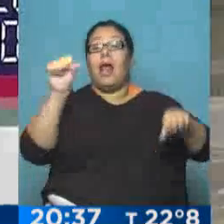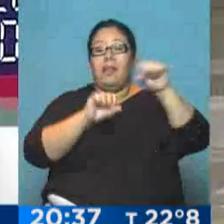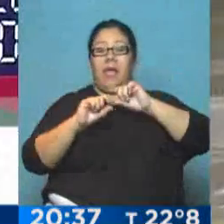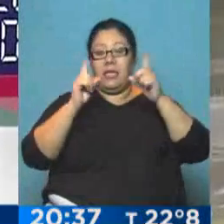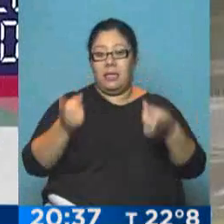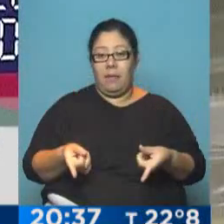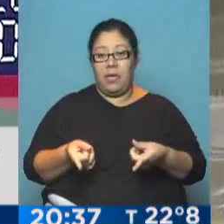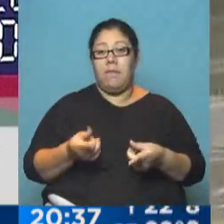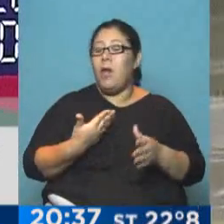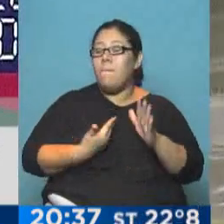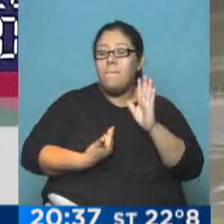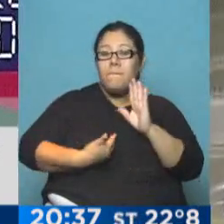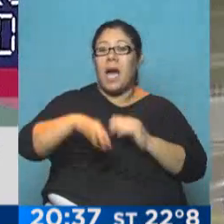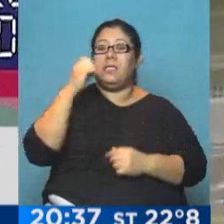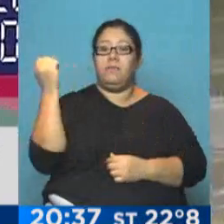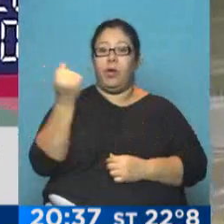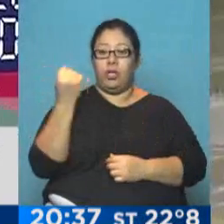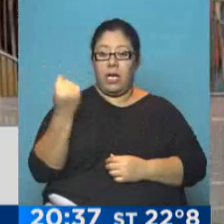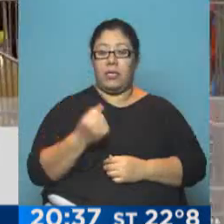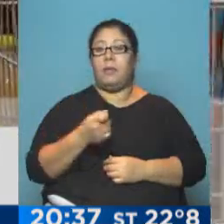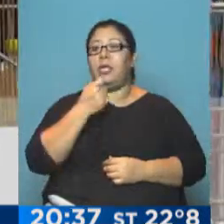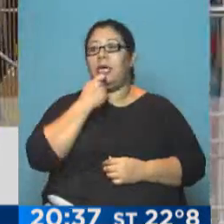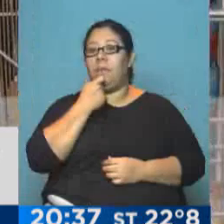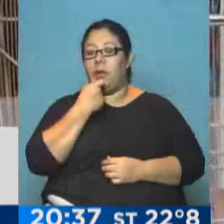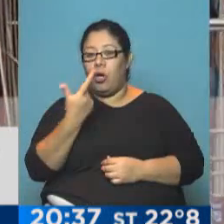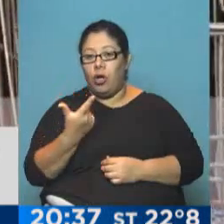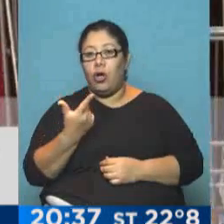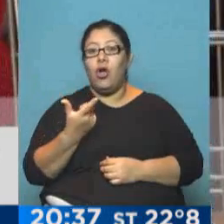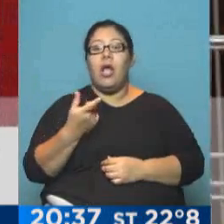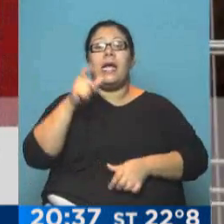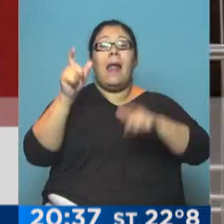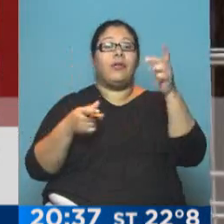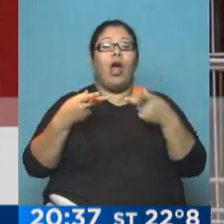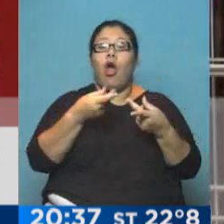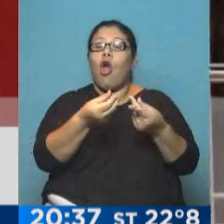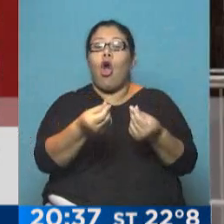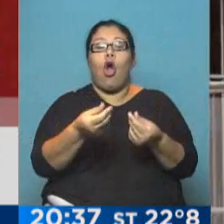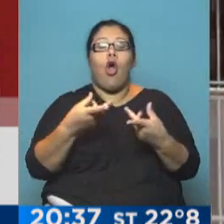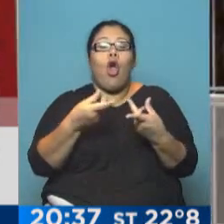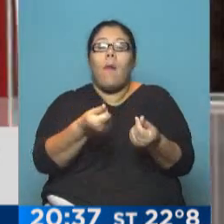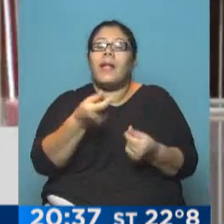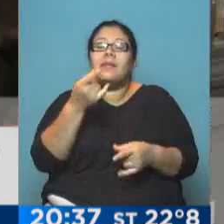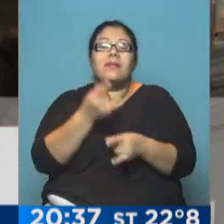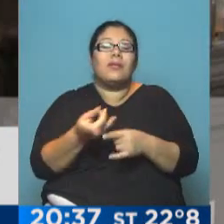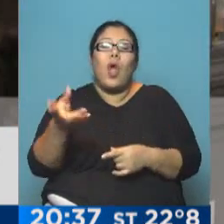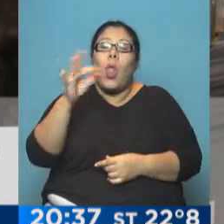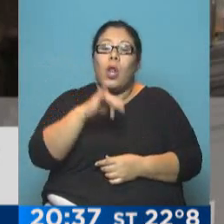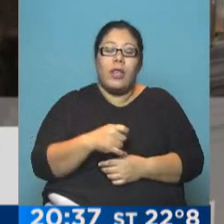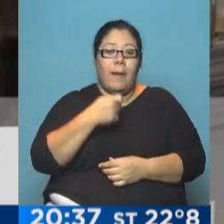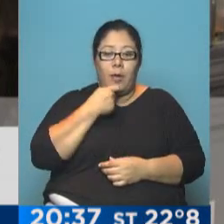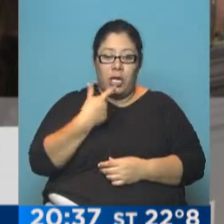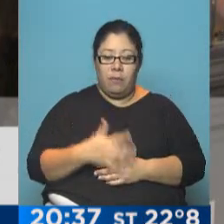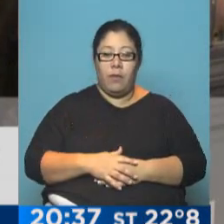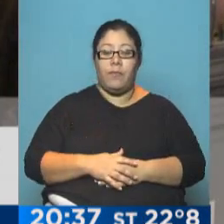necesidad permanente, es decir, lo que la gente consume siempre. La cantidad bajó